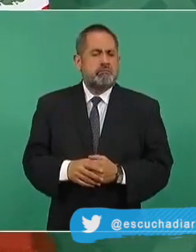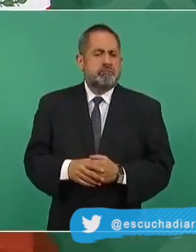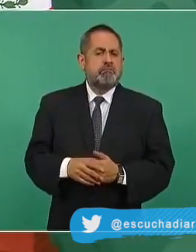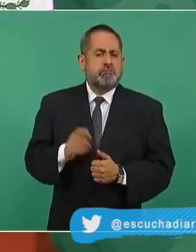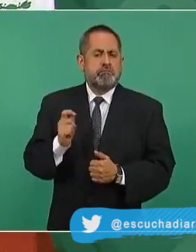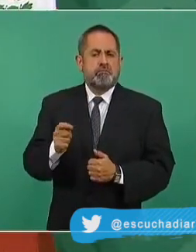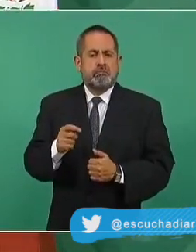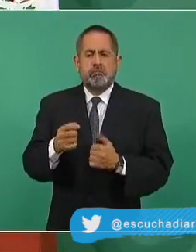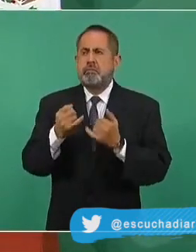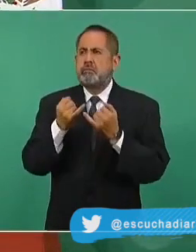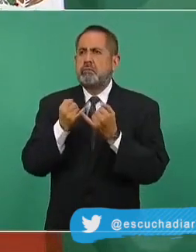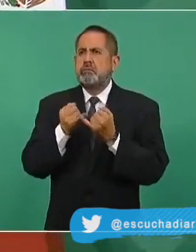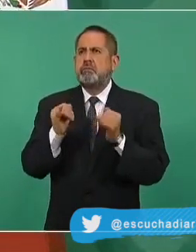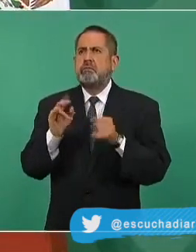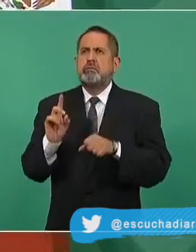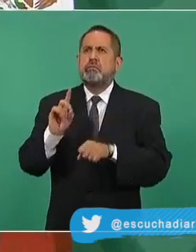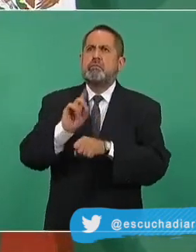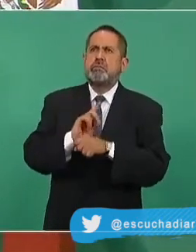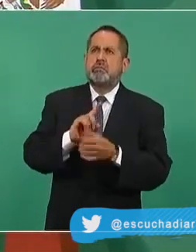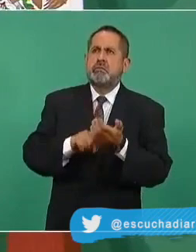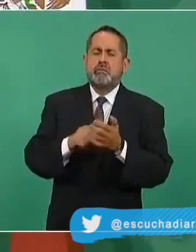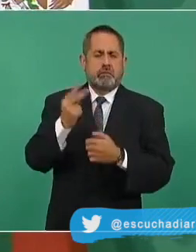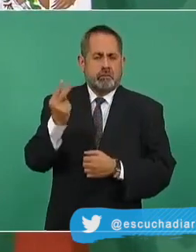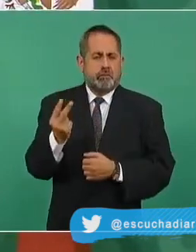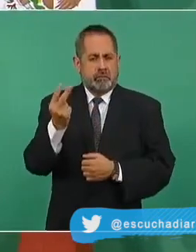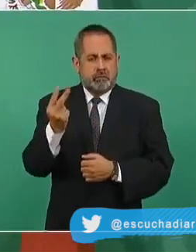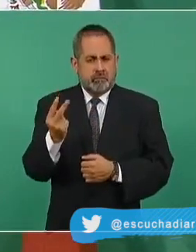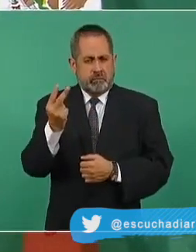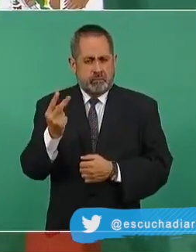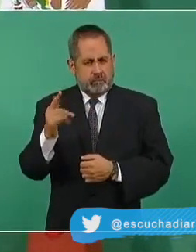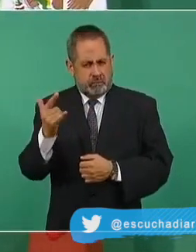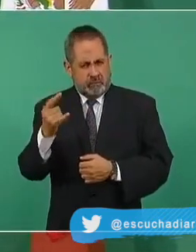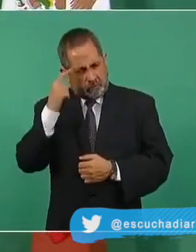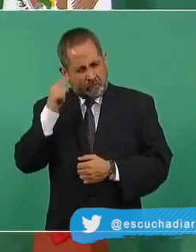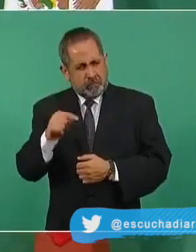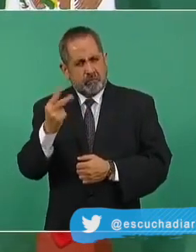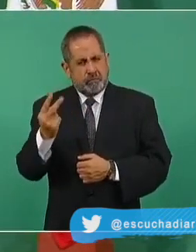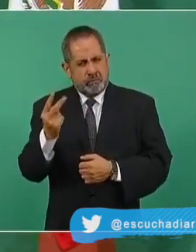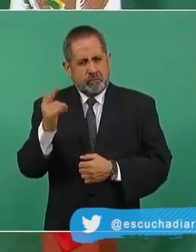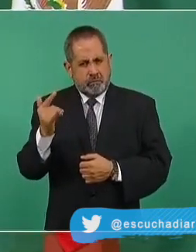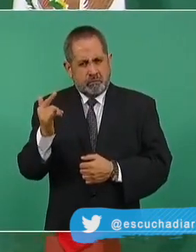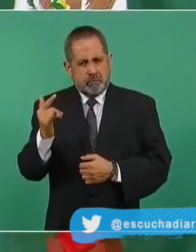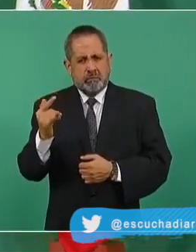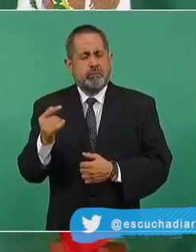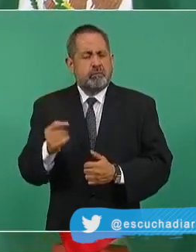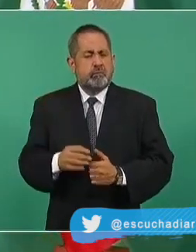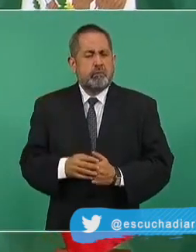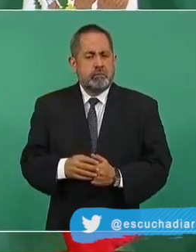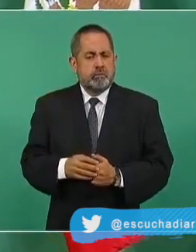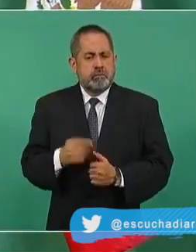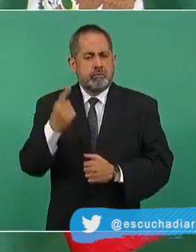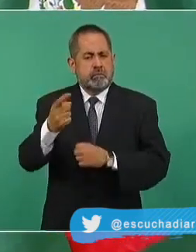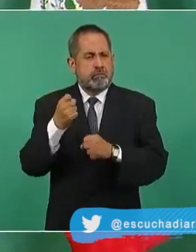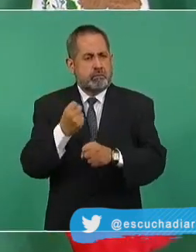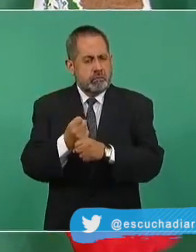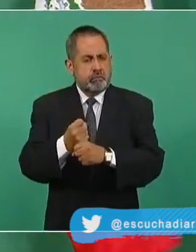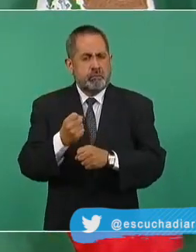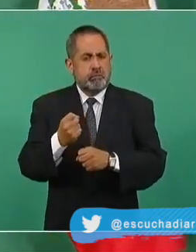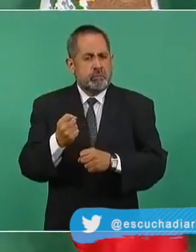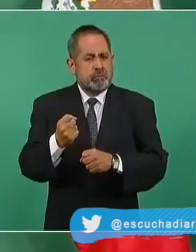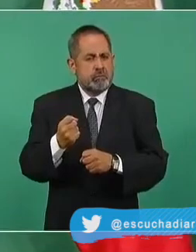el día 2 de julio del año próximo